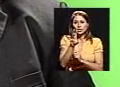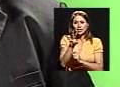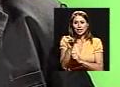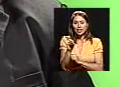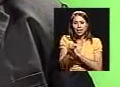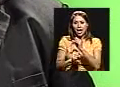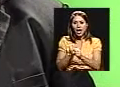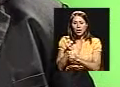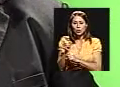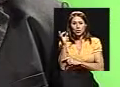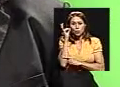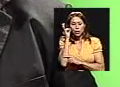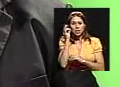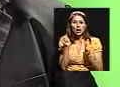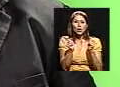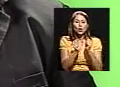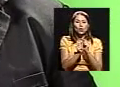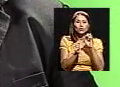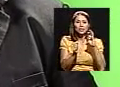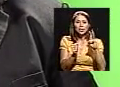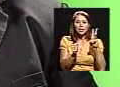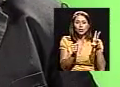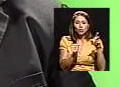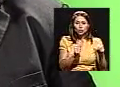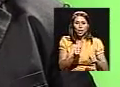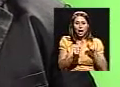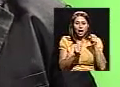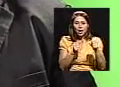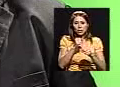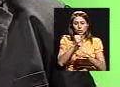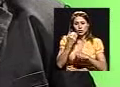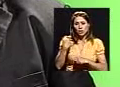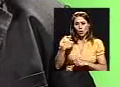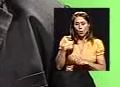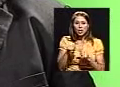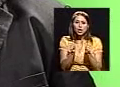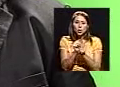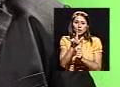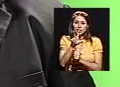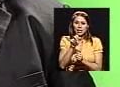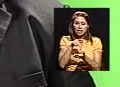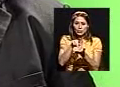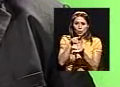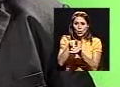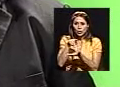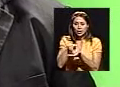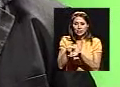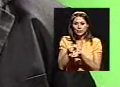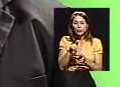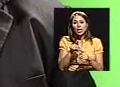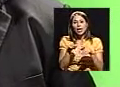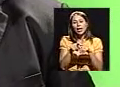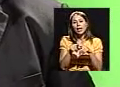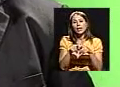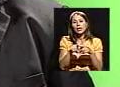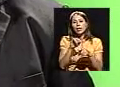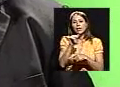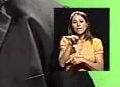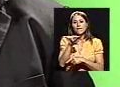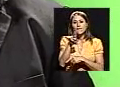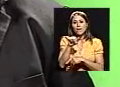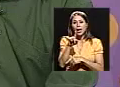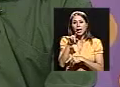la mujer, 62 el hombre y al menos 300 cuotas. En invalidez, siempre hay un requisito de